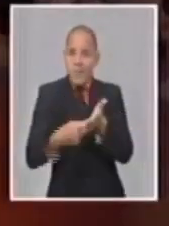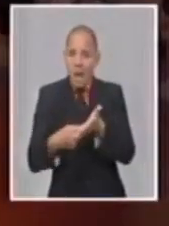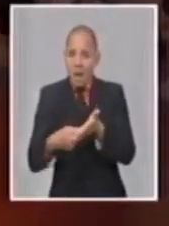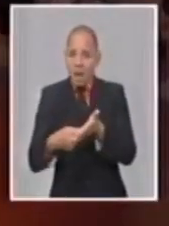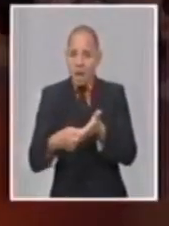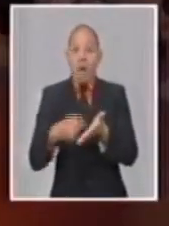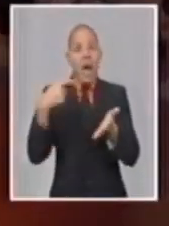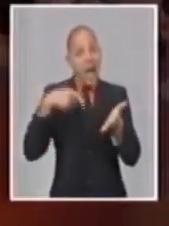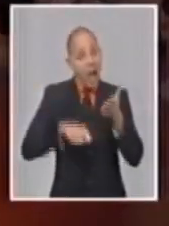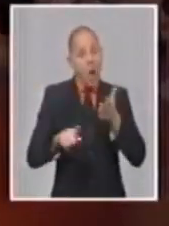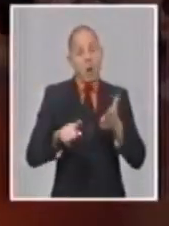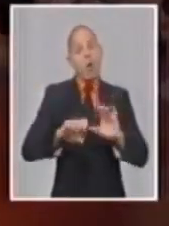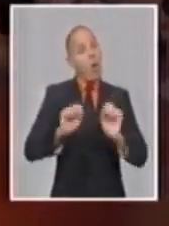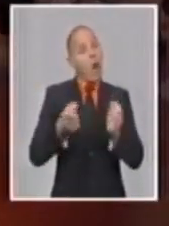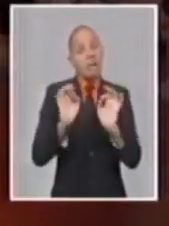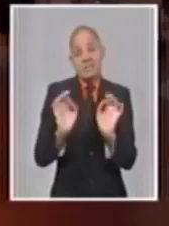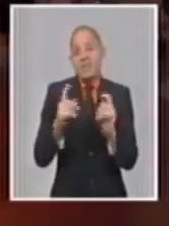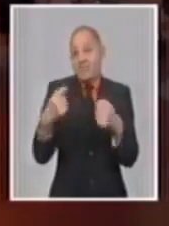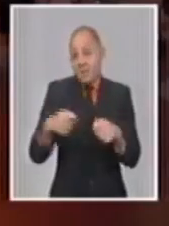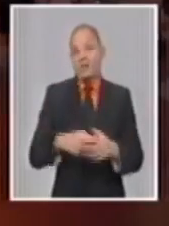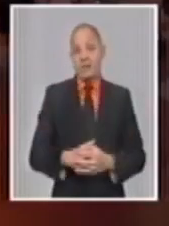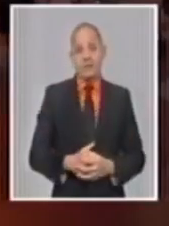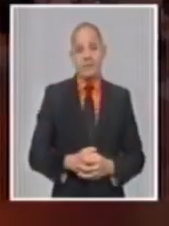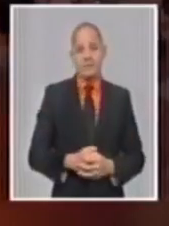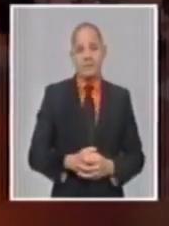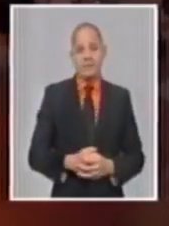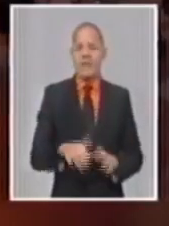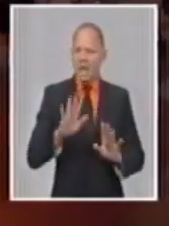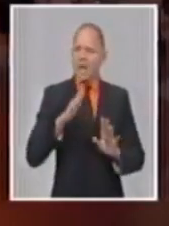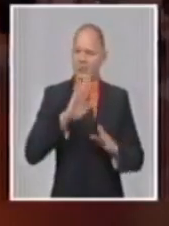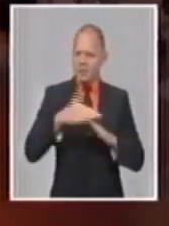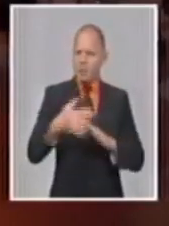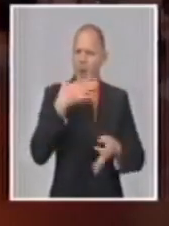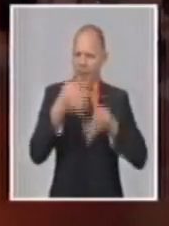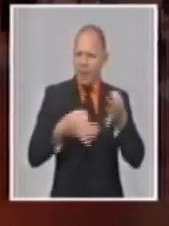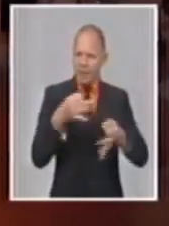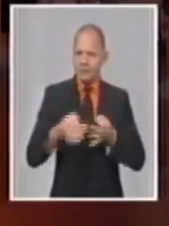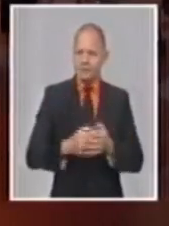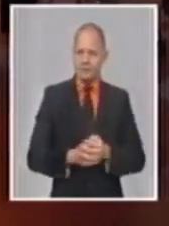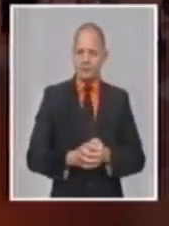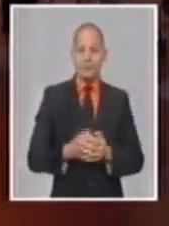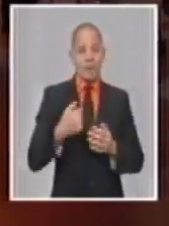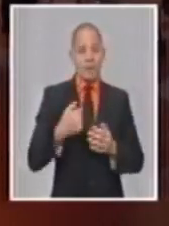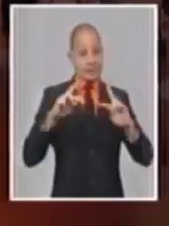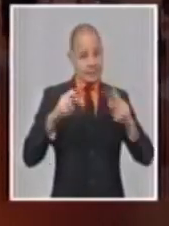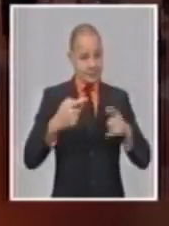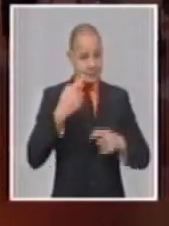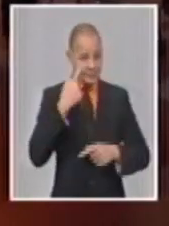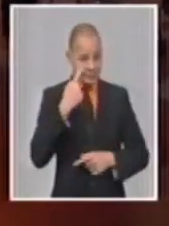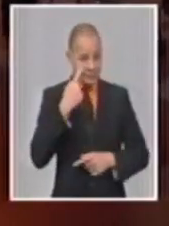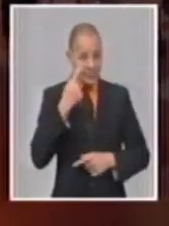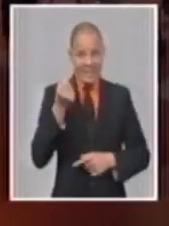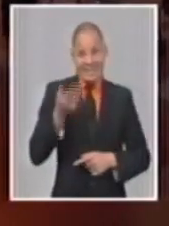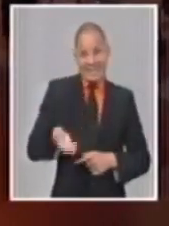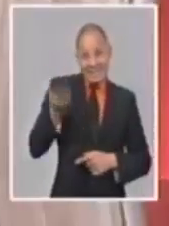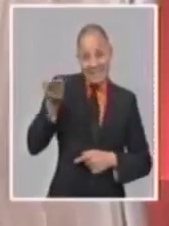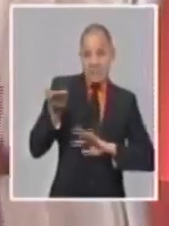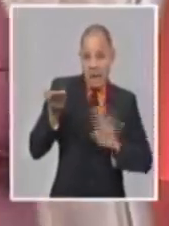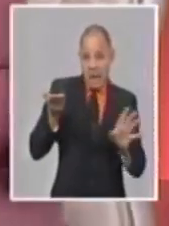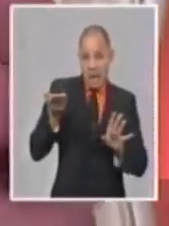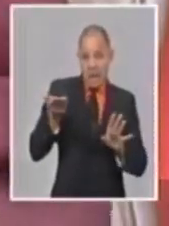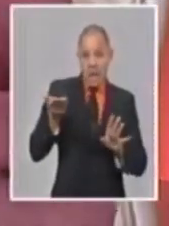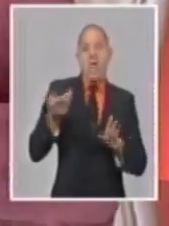una correcta implementación. Y de ese punto también estaremos hablando. Crecen los precios, pero los tenemos que aplicar